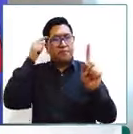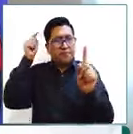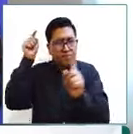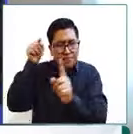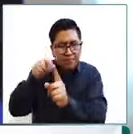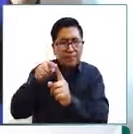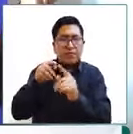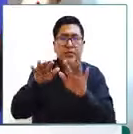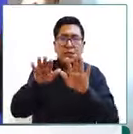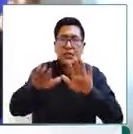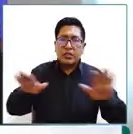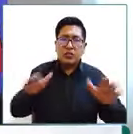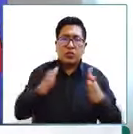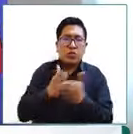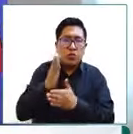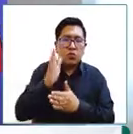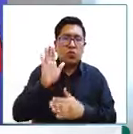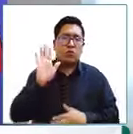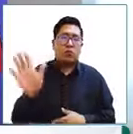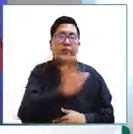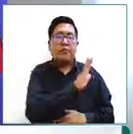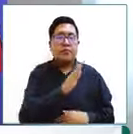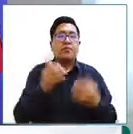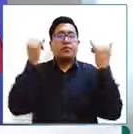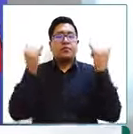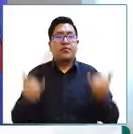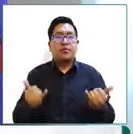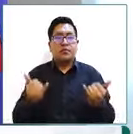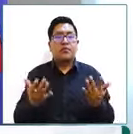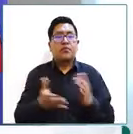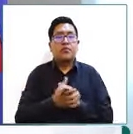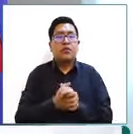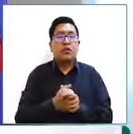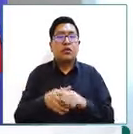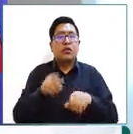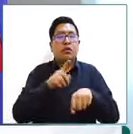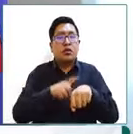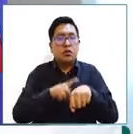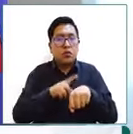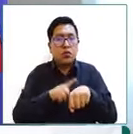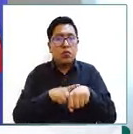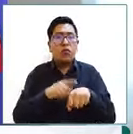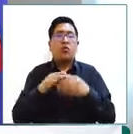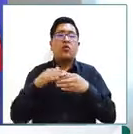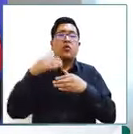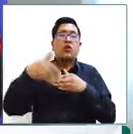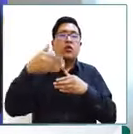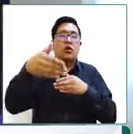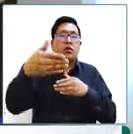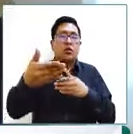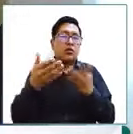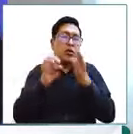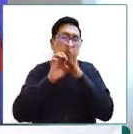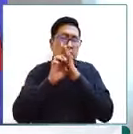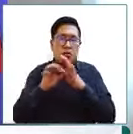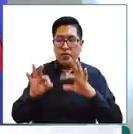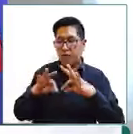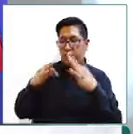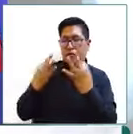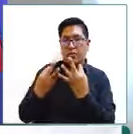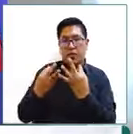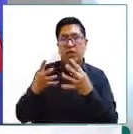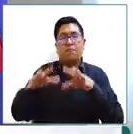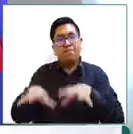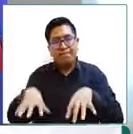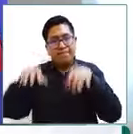va más allá inclusive y eso nos va a permitir en el momento de que hablemos de aquellas familias acogedoras, por ejemplo,